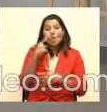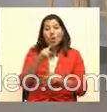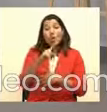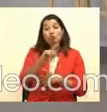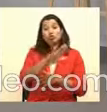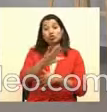noche en...